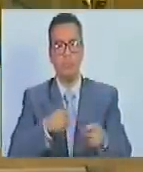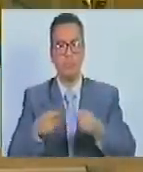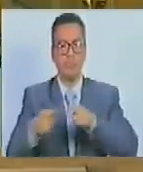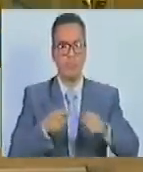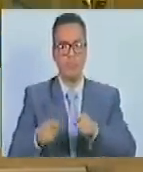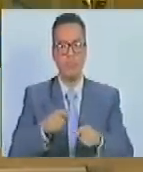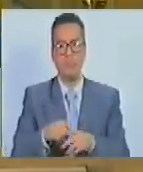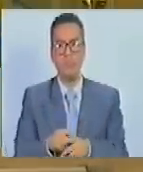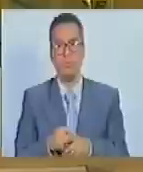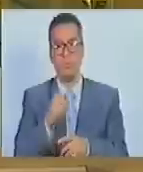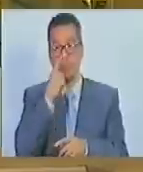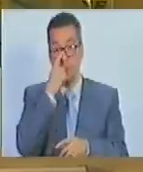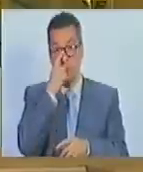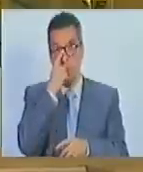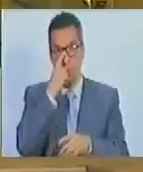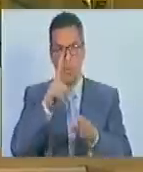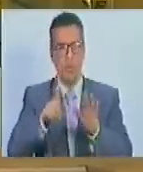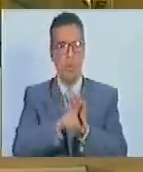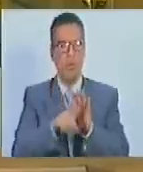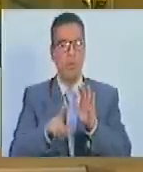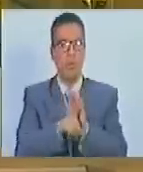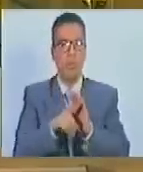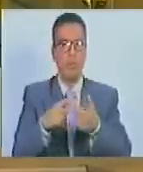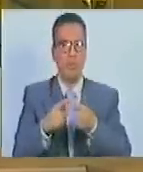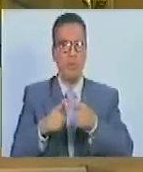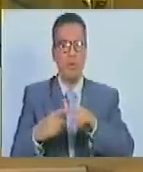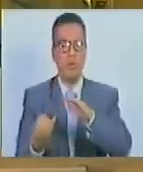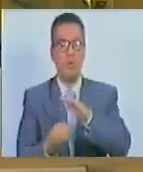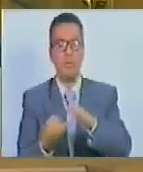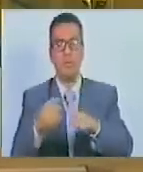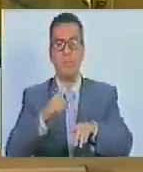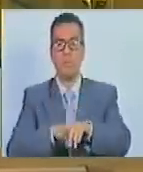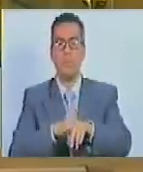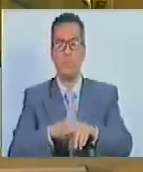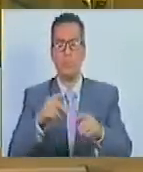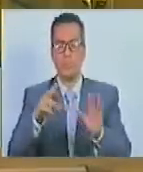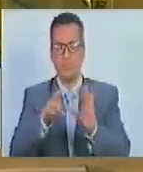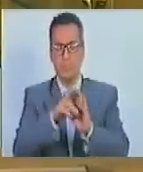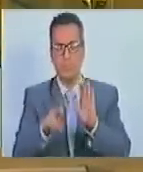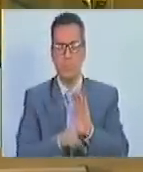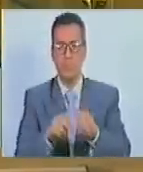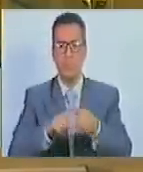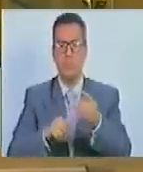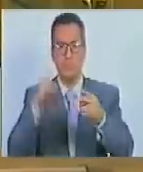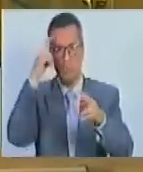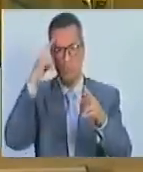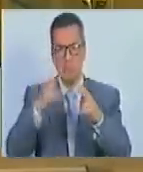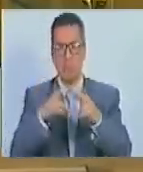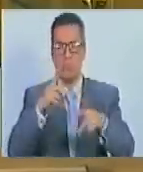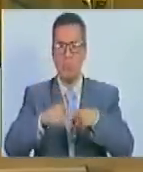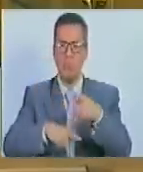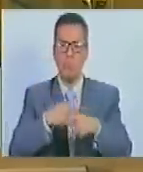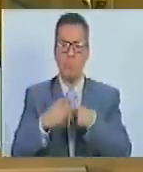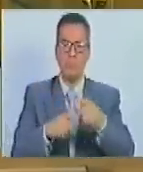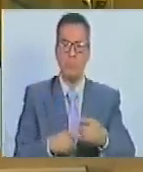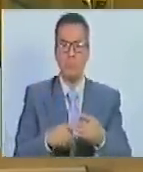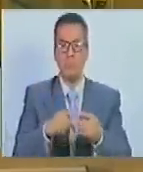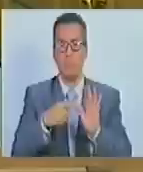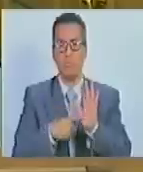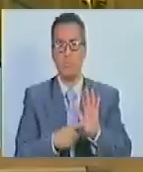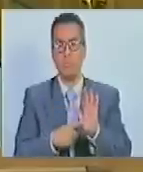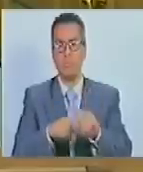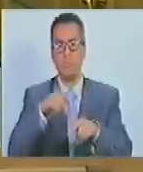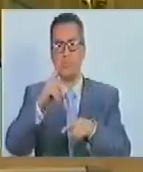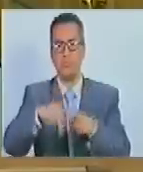conforme a la legislación y demás instrumentos normativos vigentes. Seis. Conocer y procesar los planteamientos